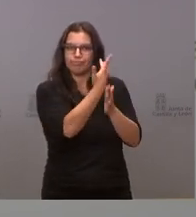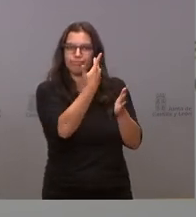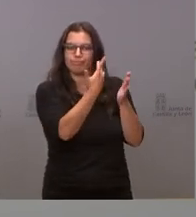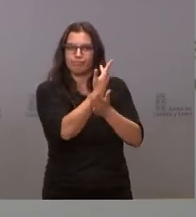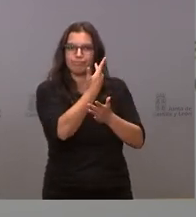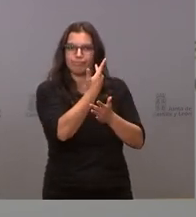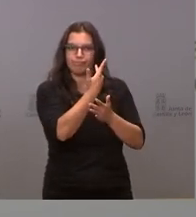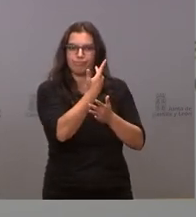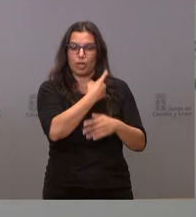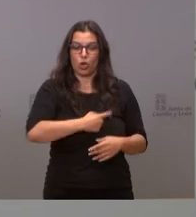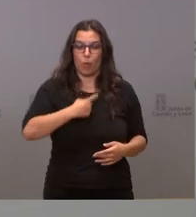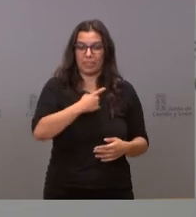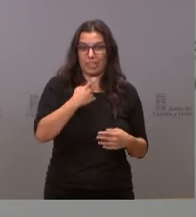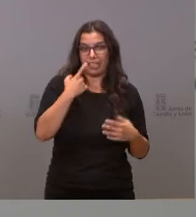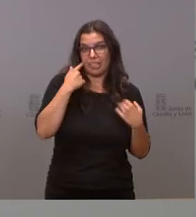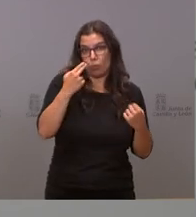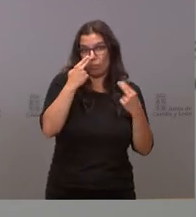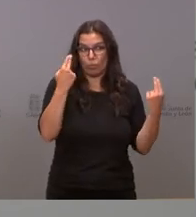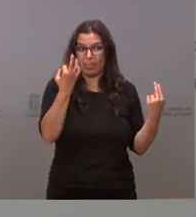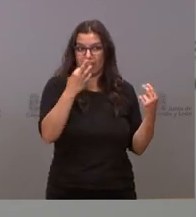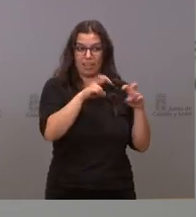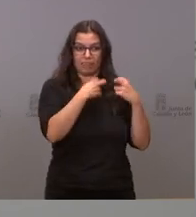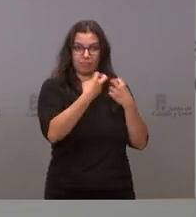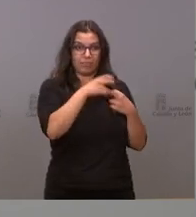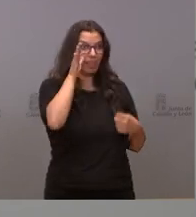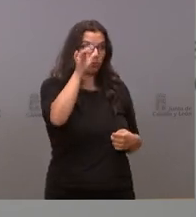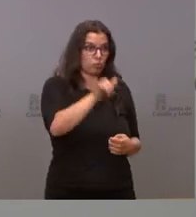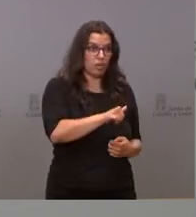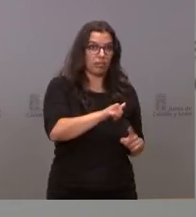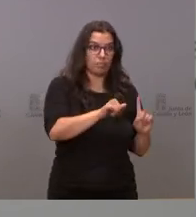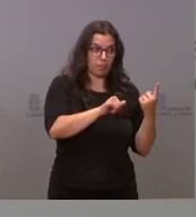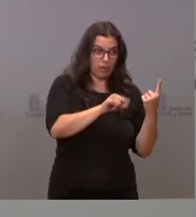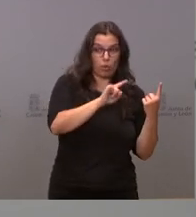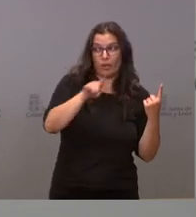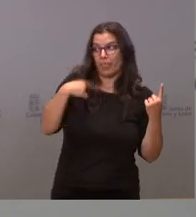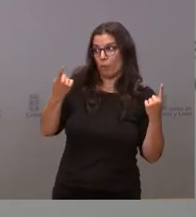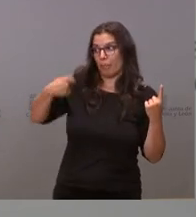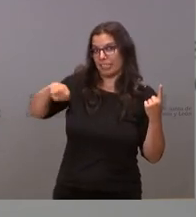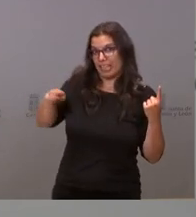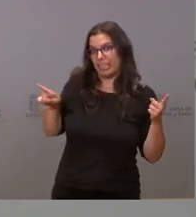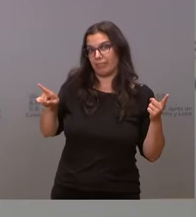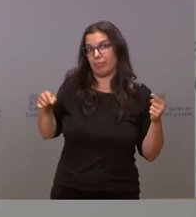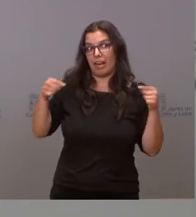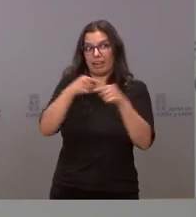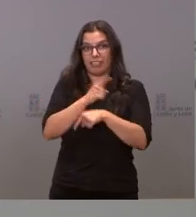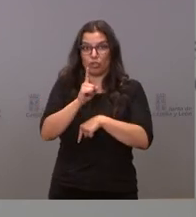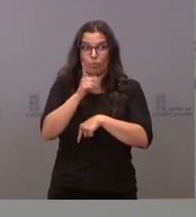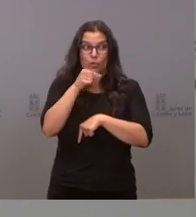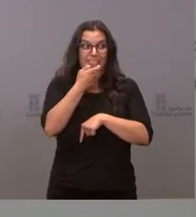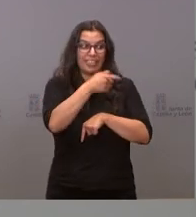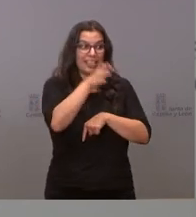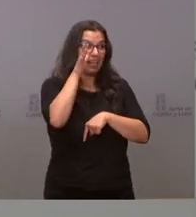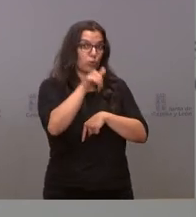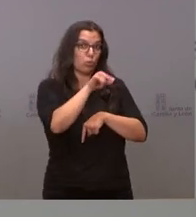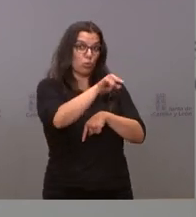del Comité de Salud Pública antes que escuchar al presidente del Gobierno de España nos hubiera tranquilizado a todos. Tal